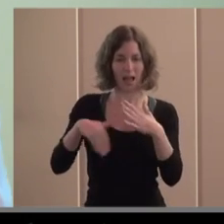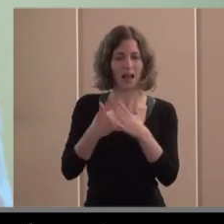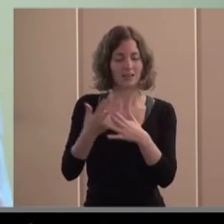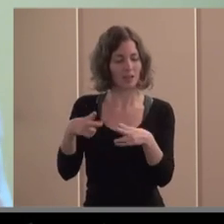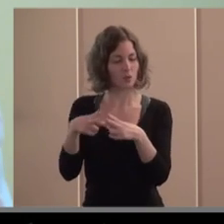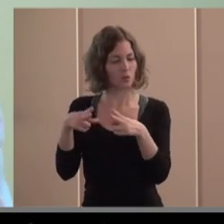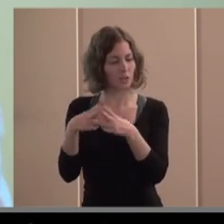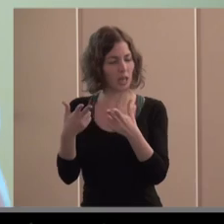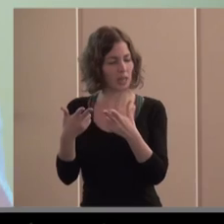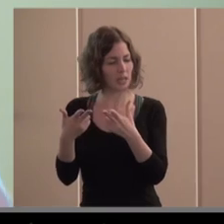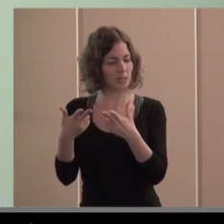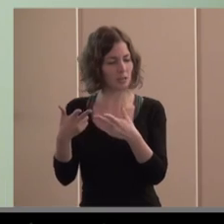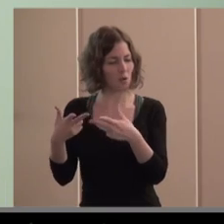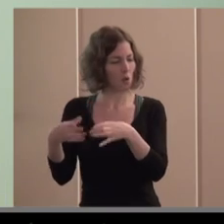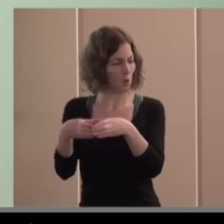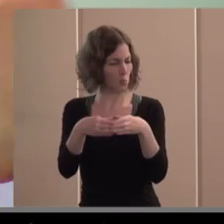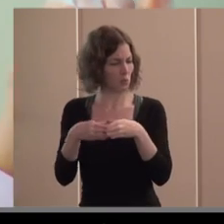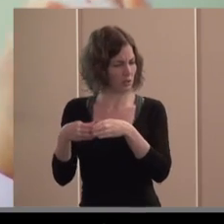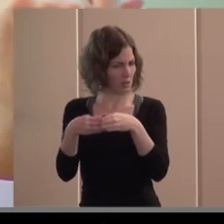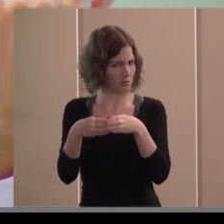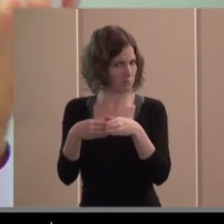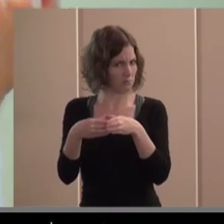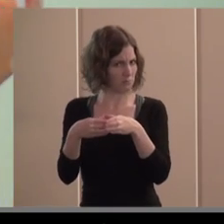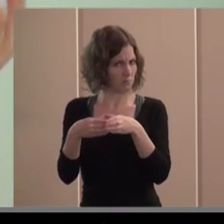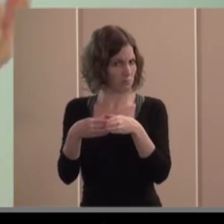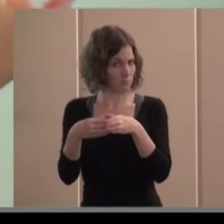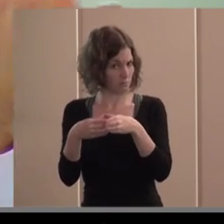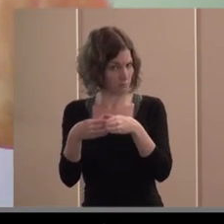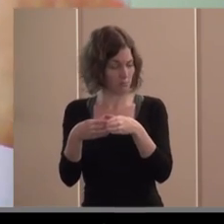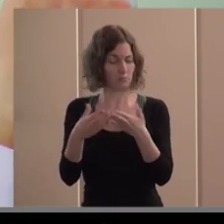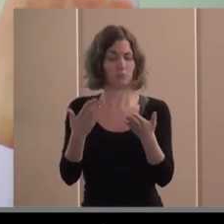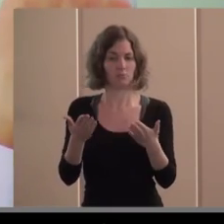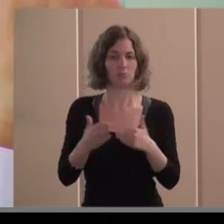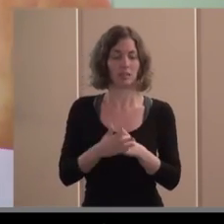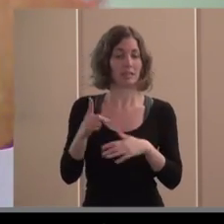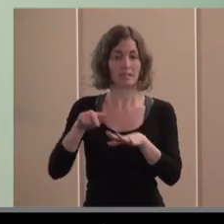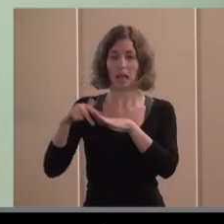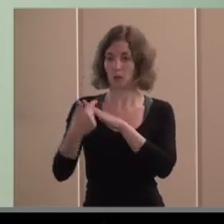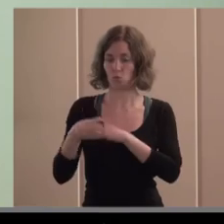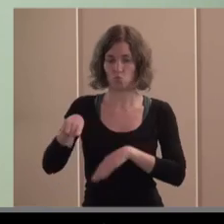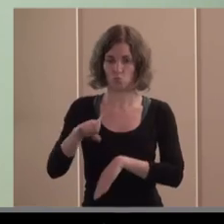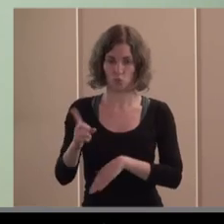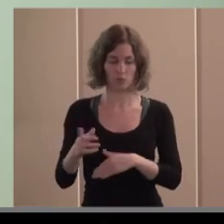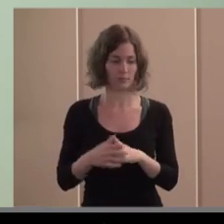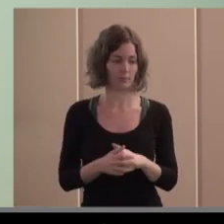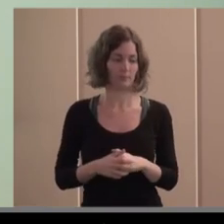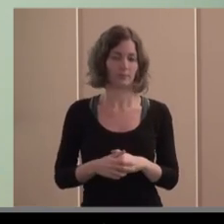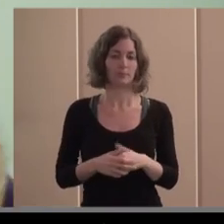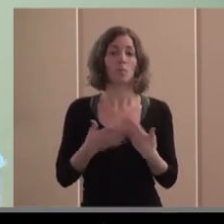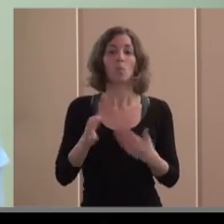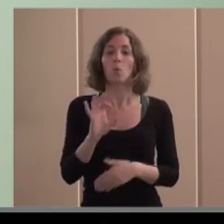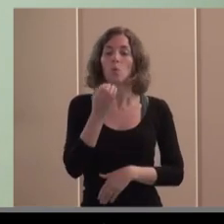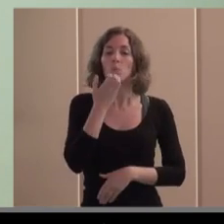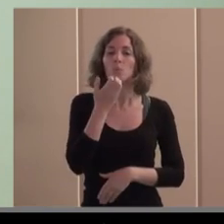decir todas las auditorías consultorías son sociedades comanditarias que no son por acciones por ejemplo y sociedades